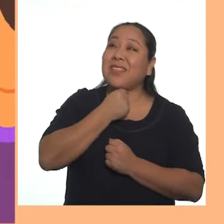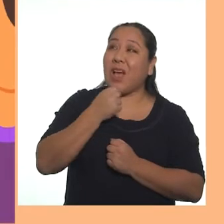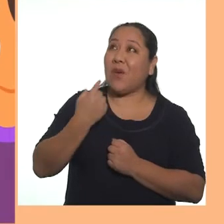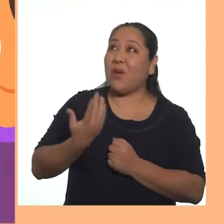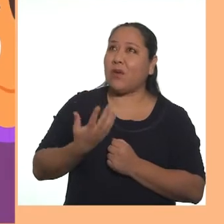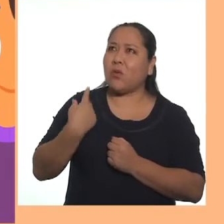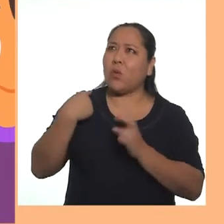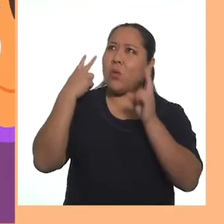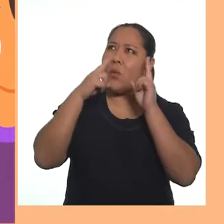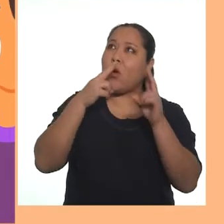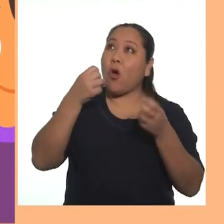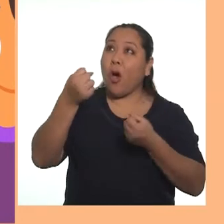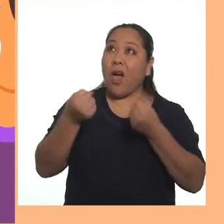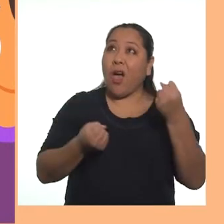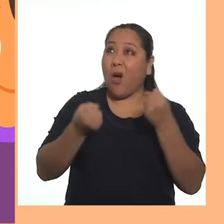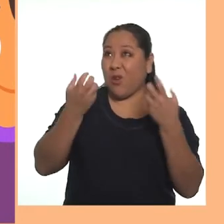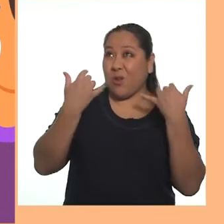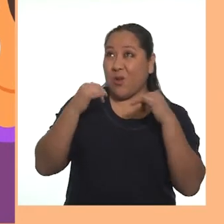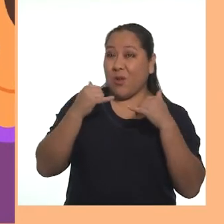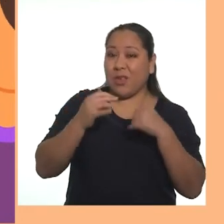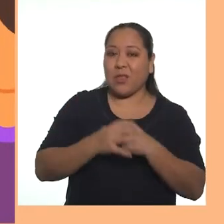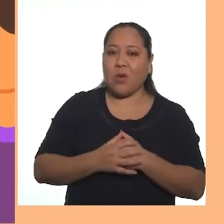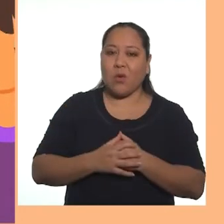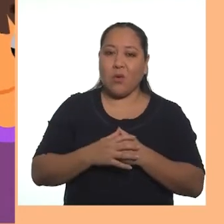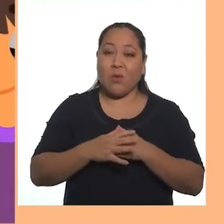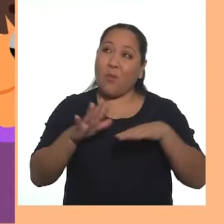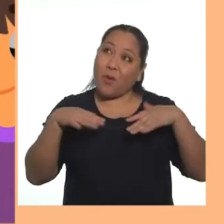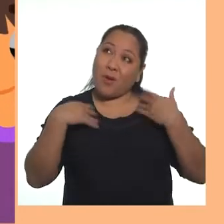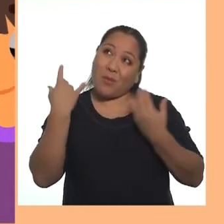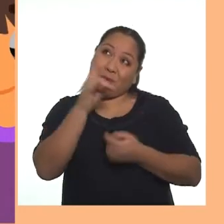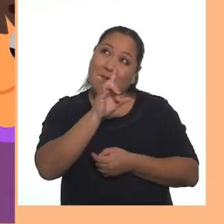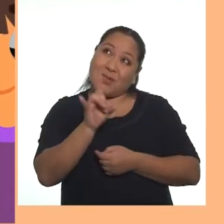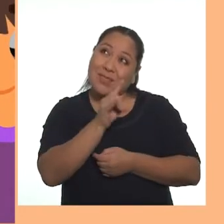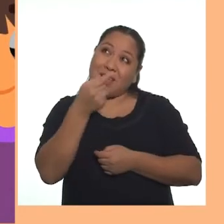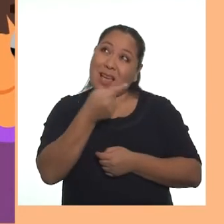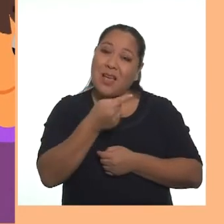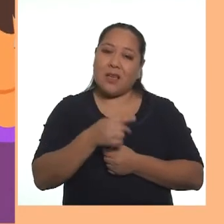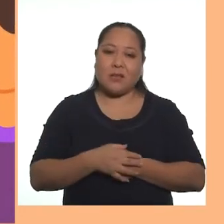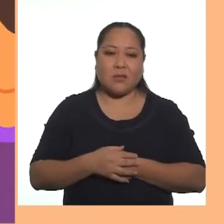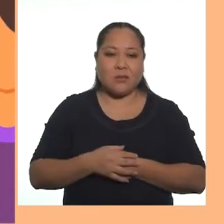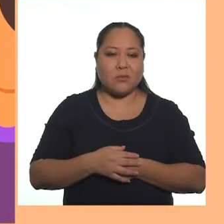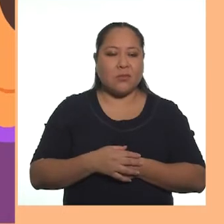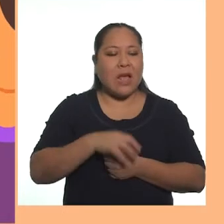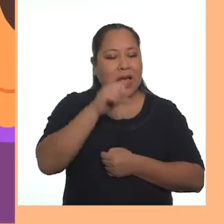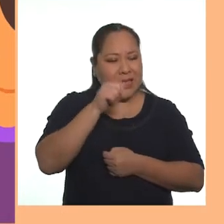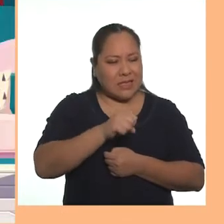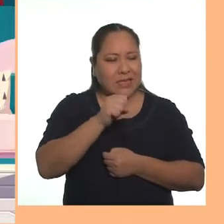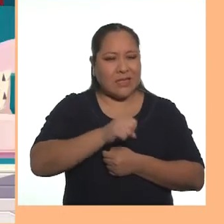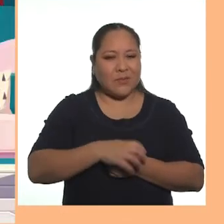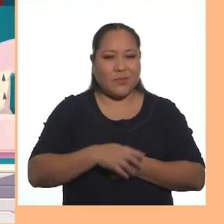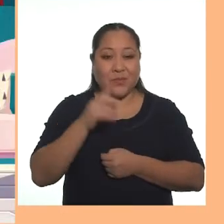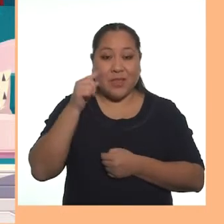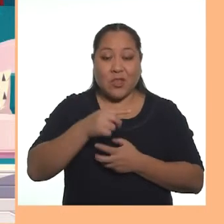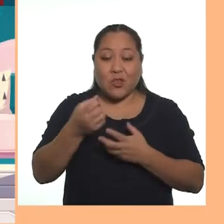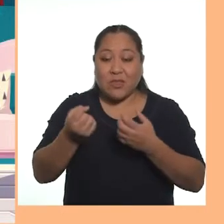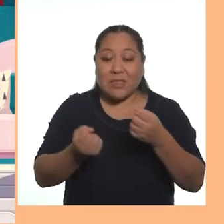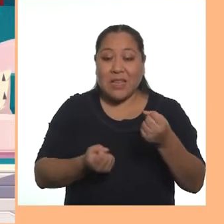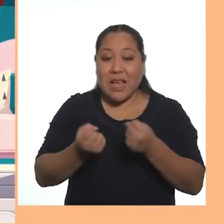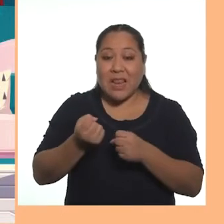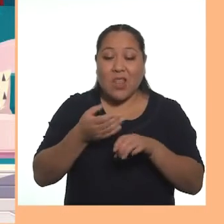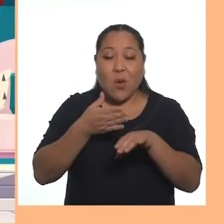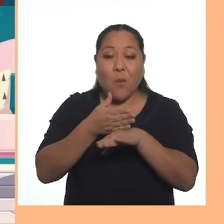abuelo por ahí veo que tienes unos autos de juguete los podríamos utilizar claro que sí